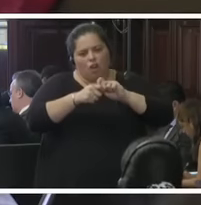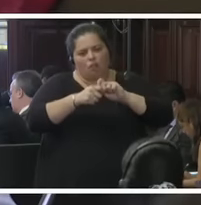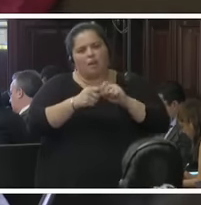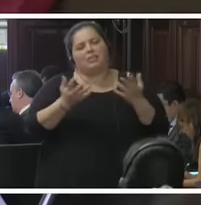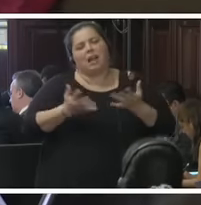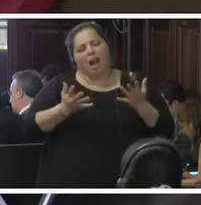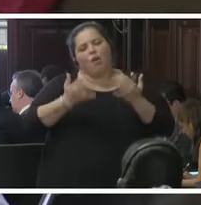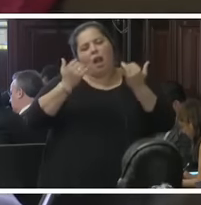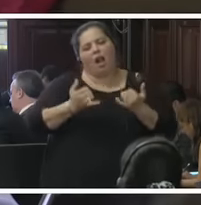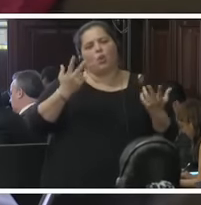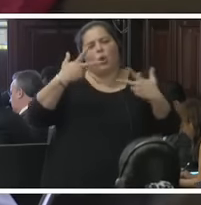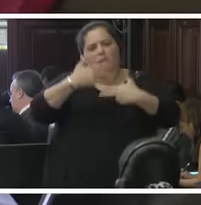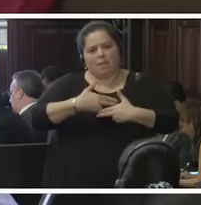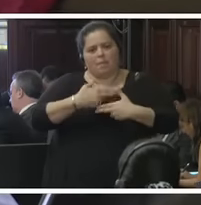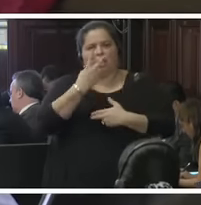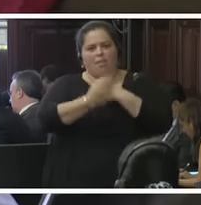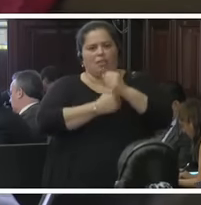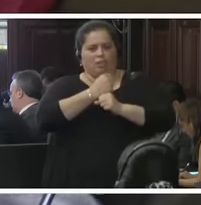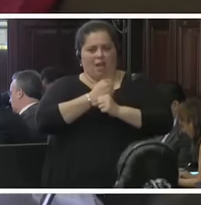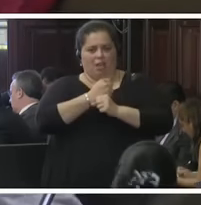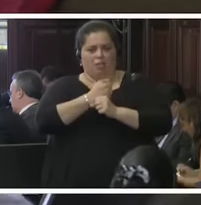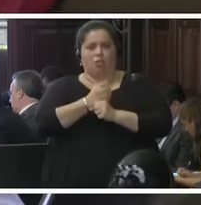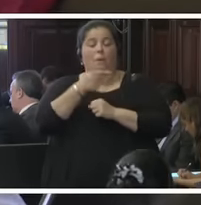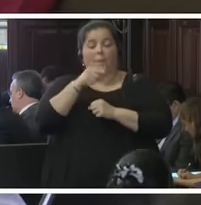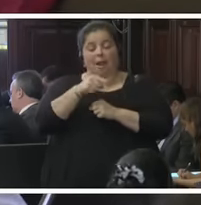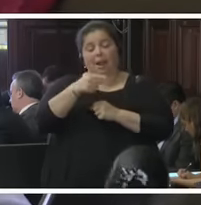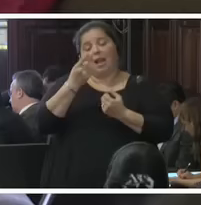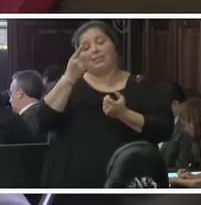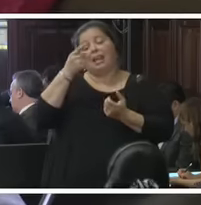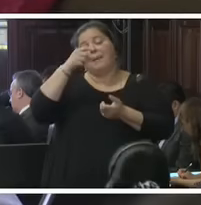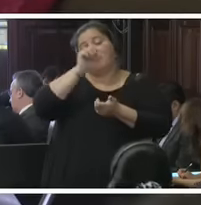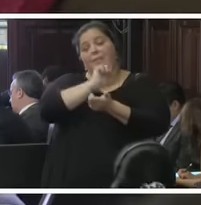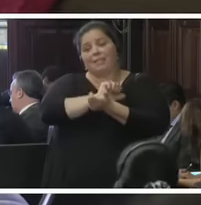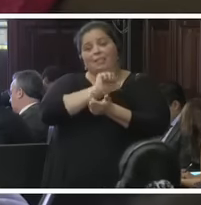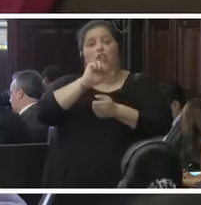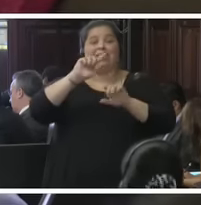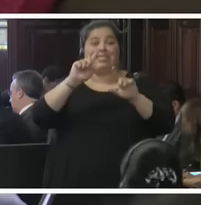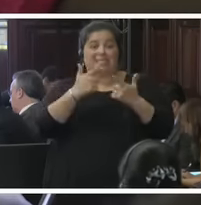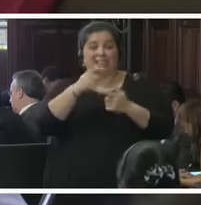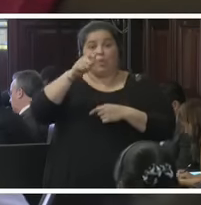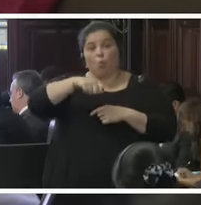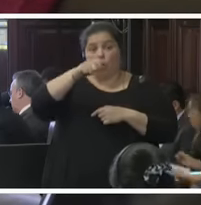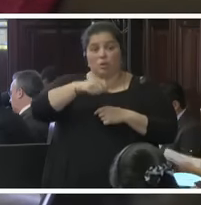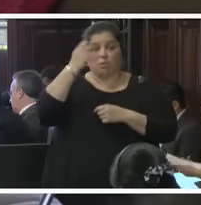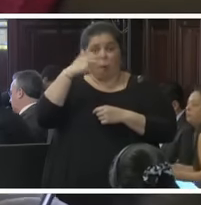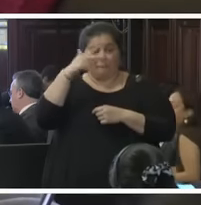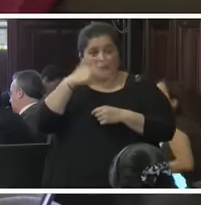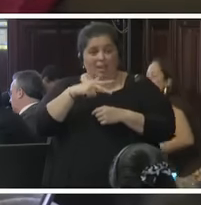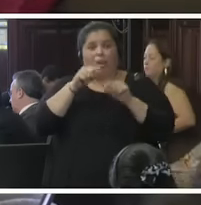tienen un límite de dos años para las detenciones sin juicio en México. Eso es